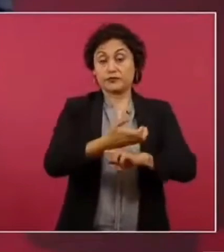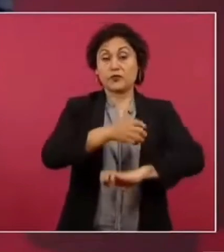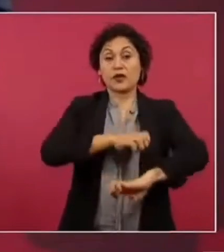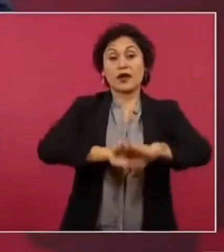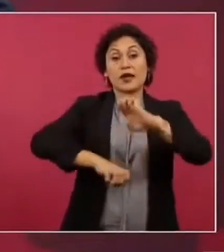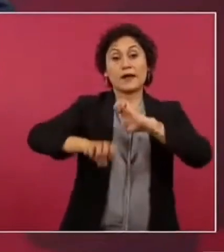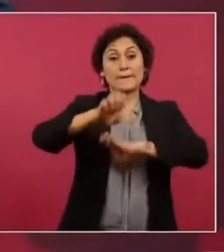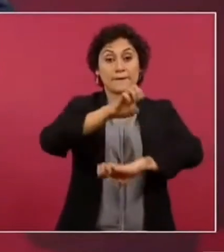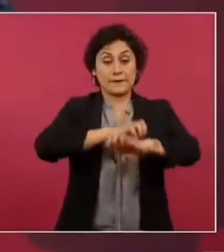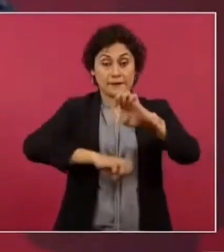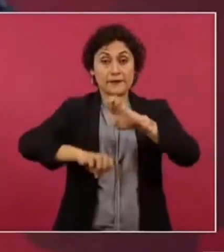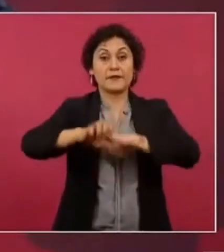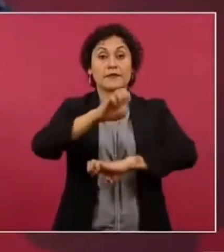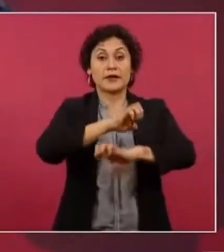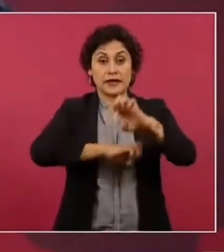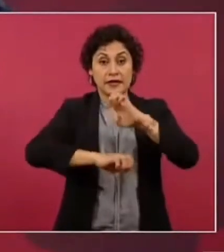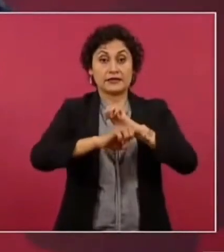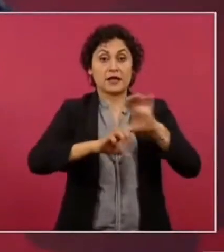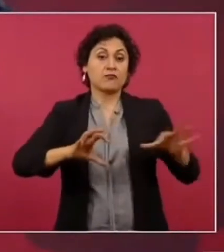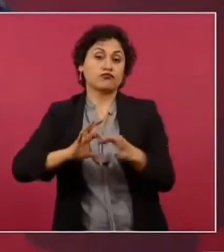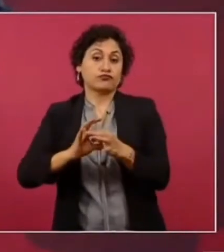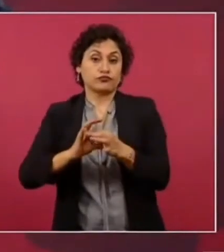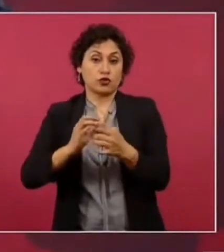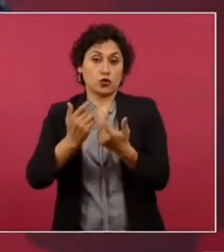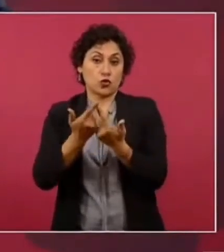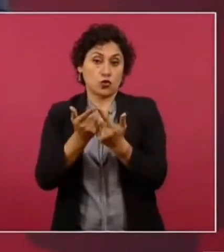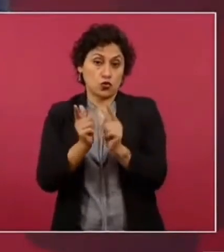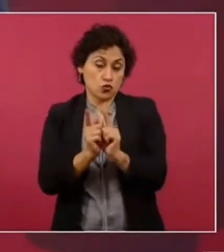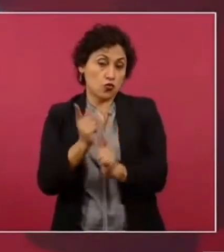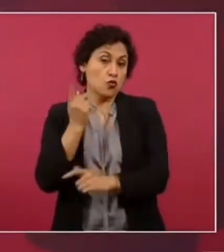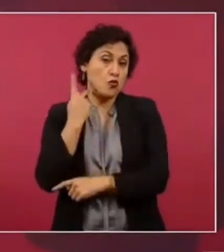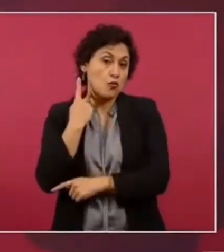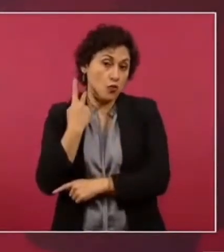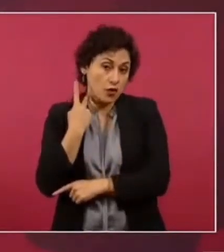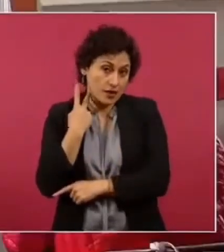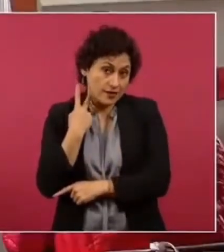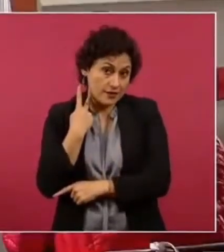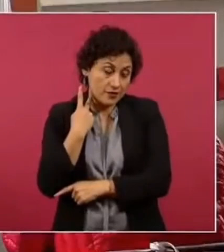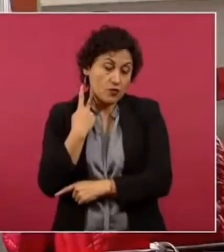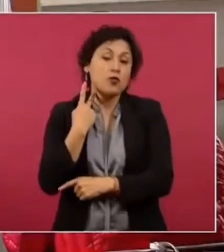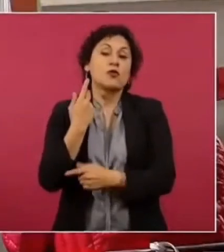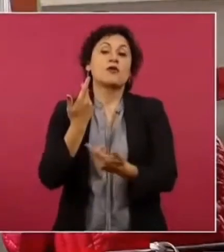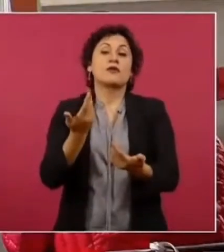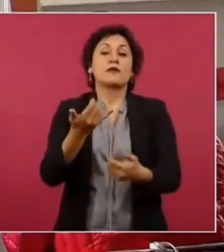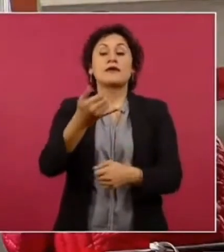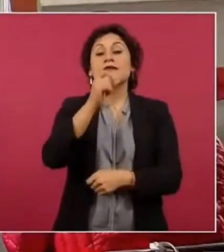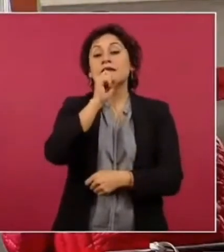apoyen a los partidos y apoyen a los candidatos